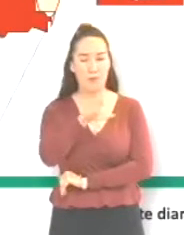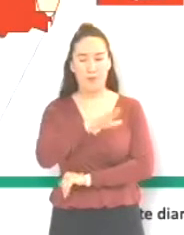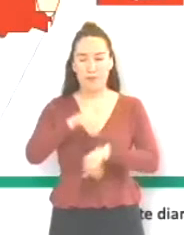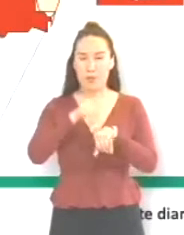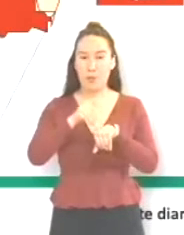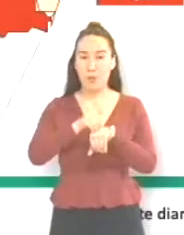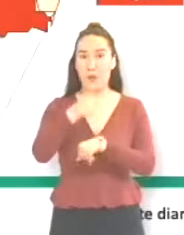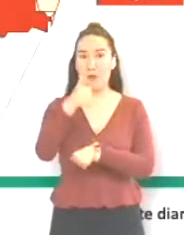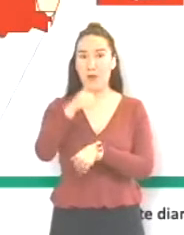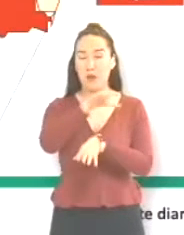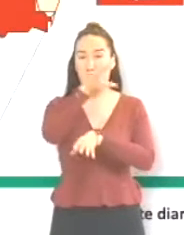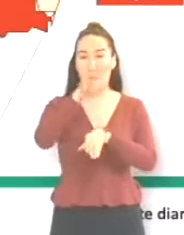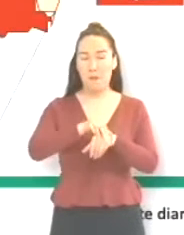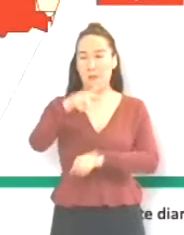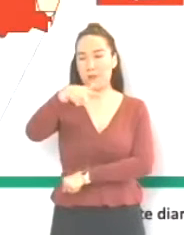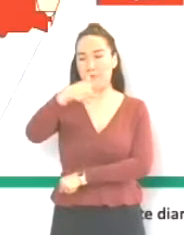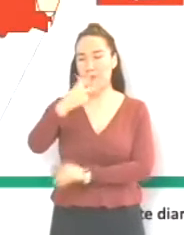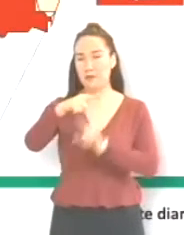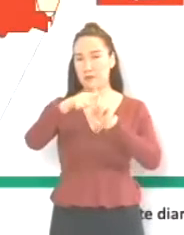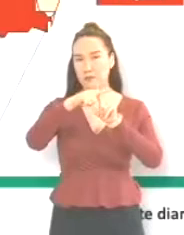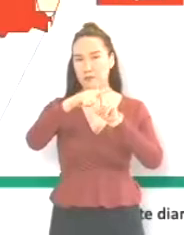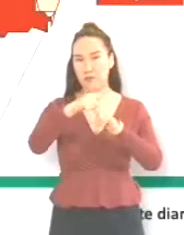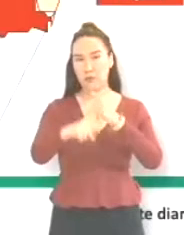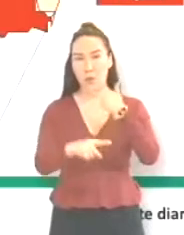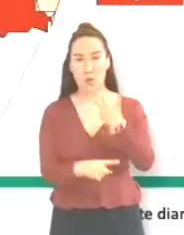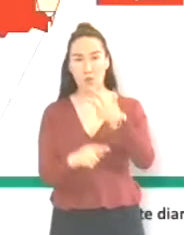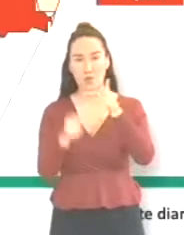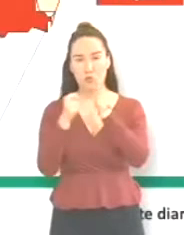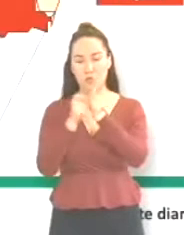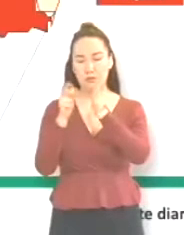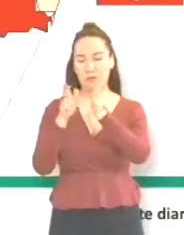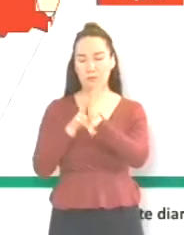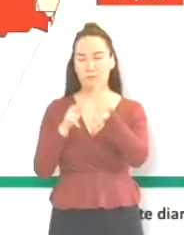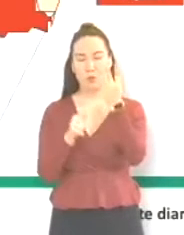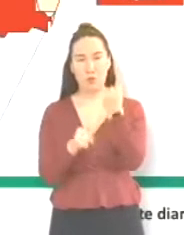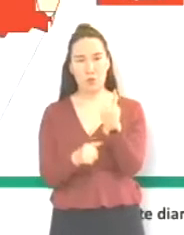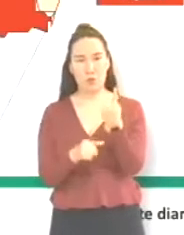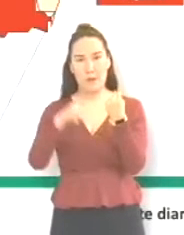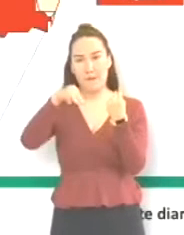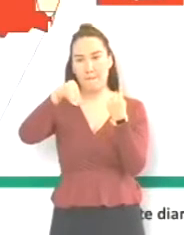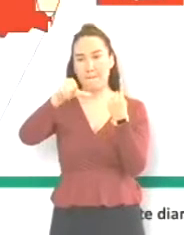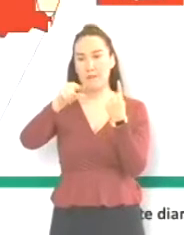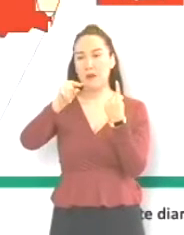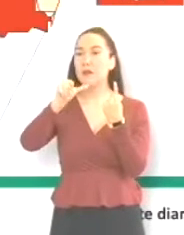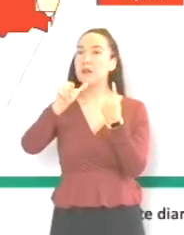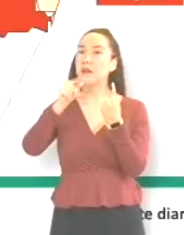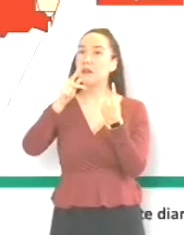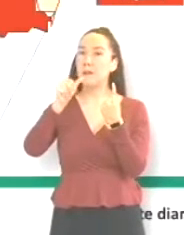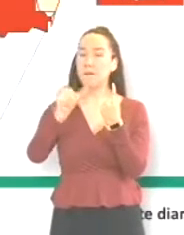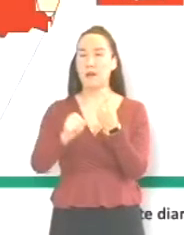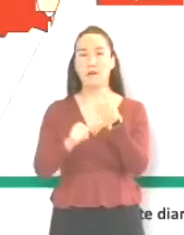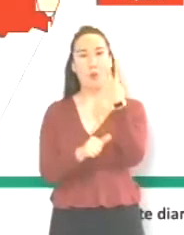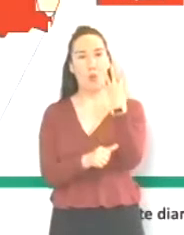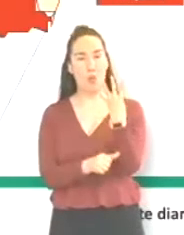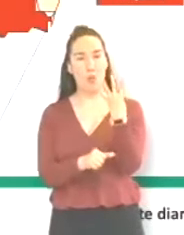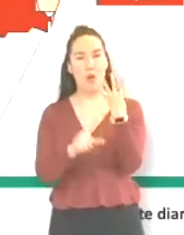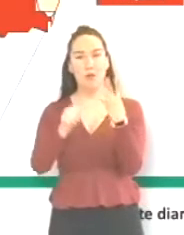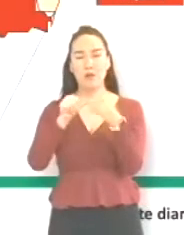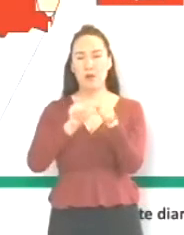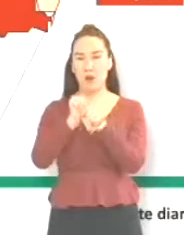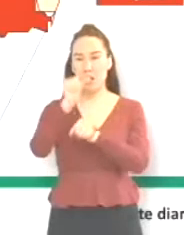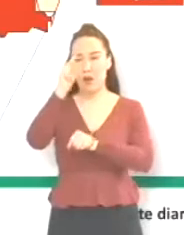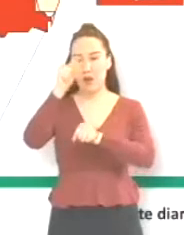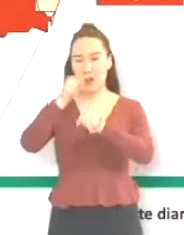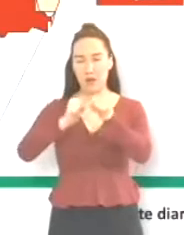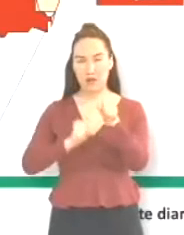seis, tenemos trece personas confirmadas, ocho de Tamazunchale, una persona de Matlapa, y cuatro más del municipio de Axla, y